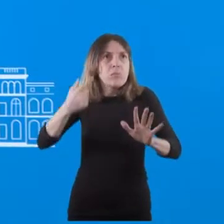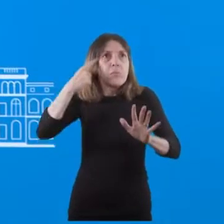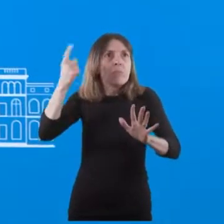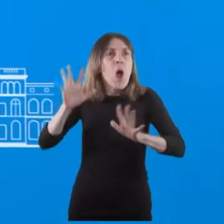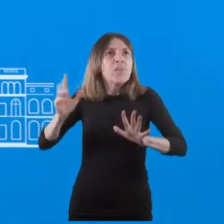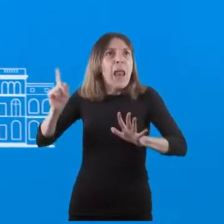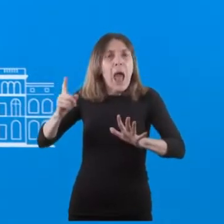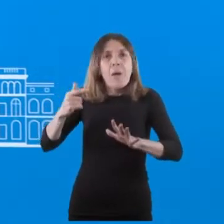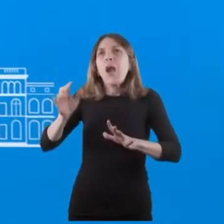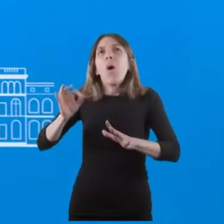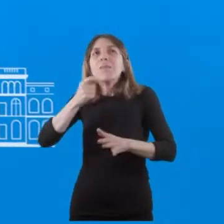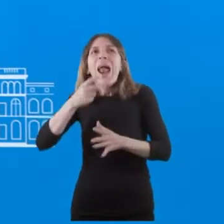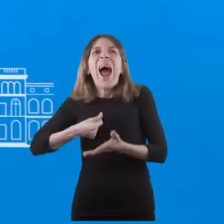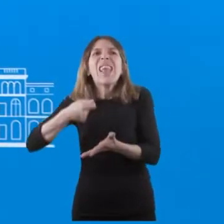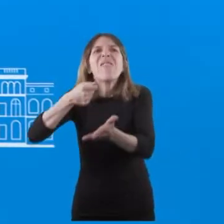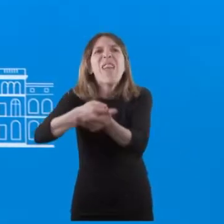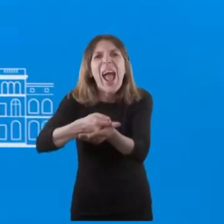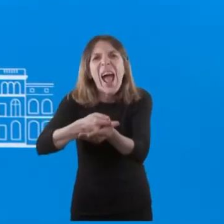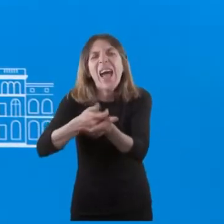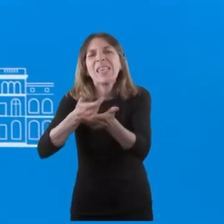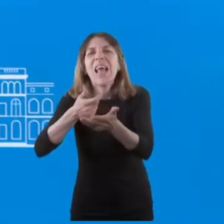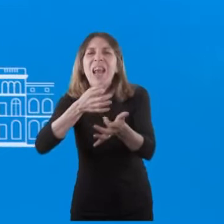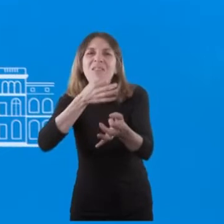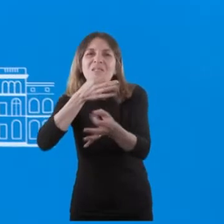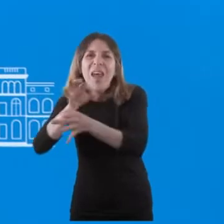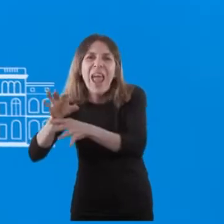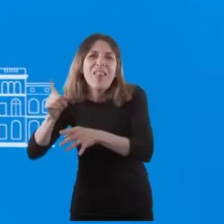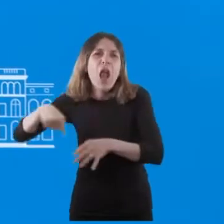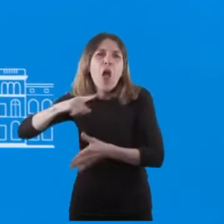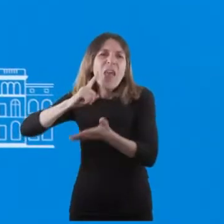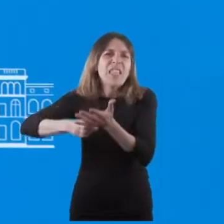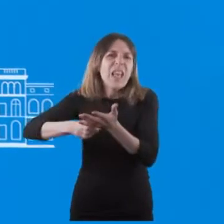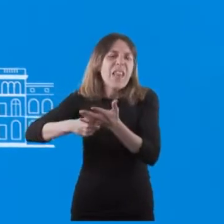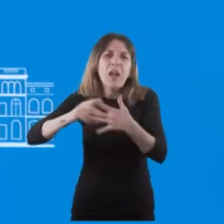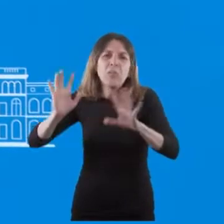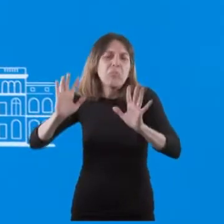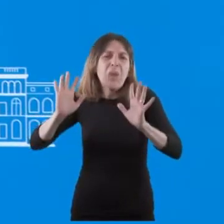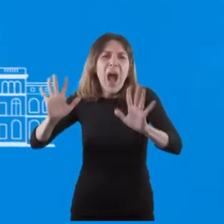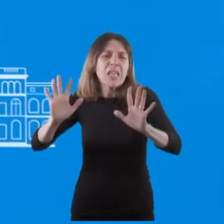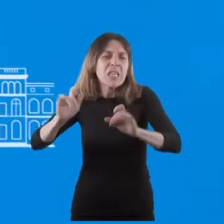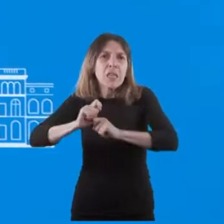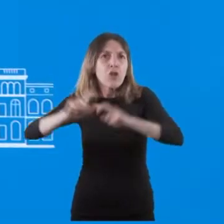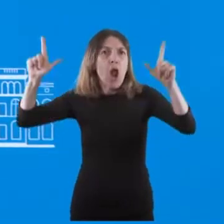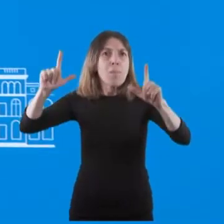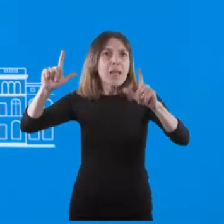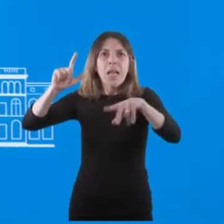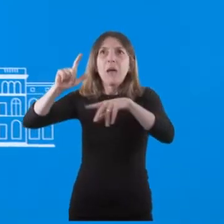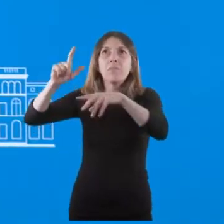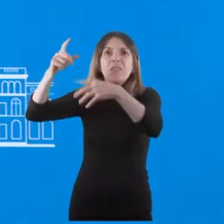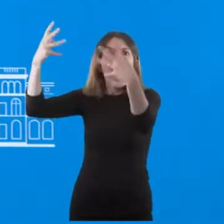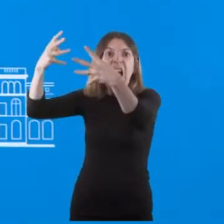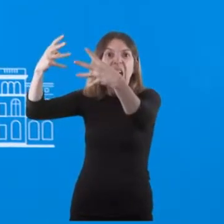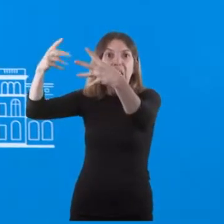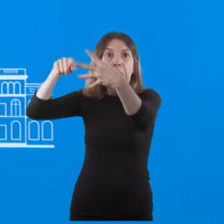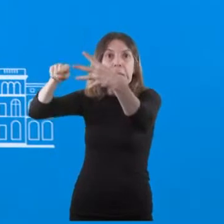inversión, no porque hayan elegido bien en qué o de qué manera invertir, sino sencillamente por las cuestiones de la guerra. Italia acaba de